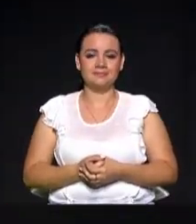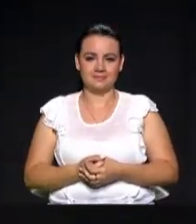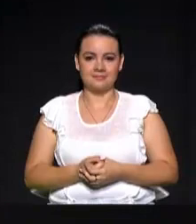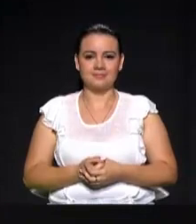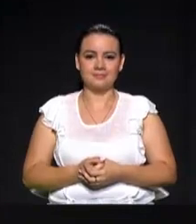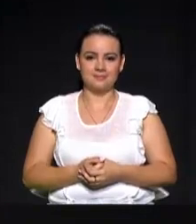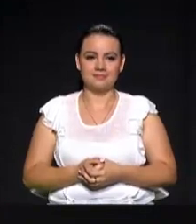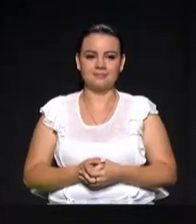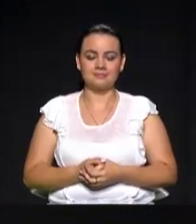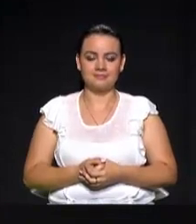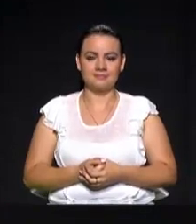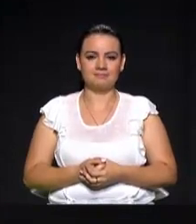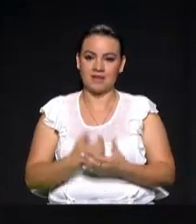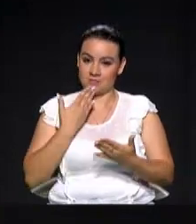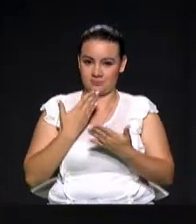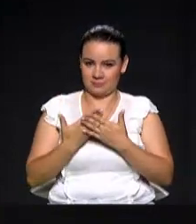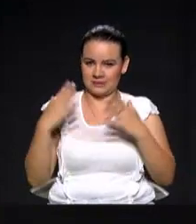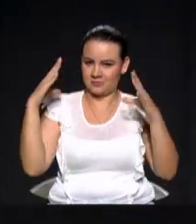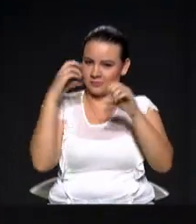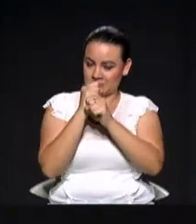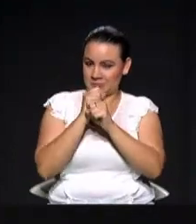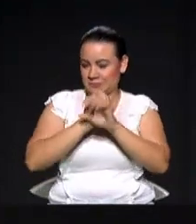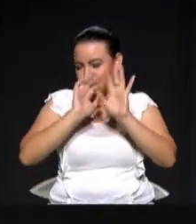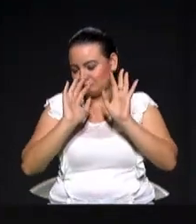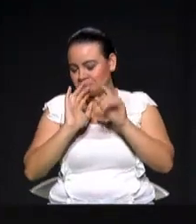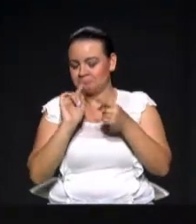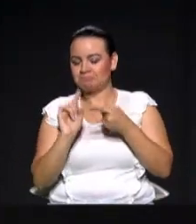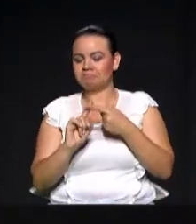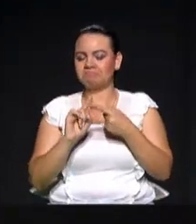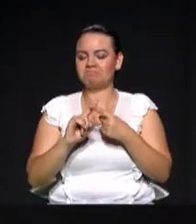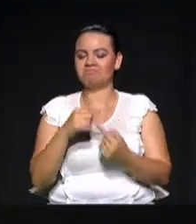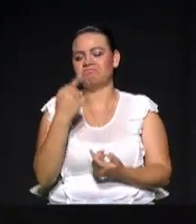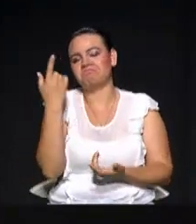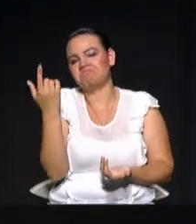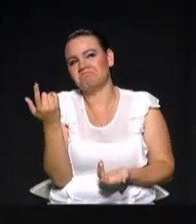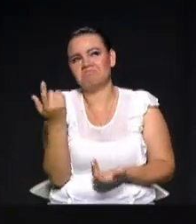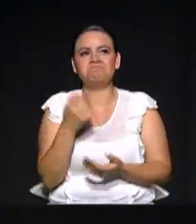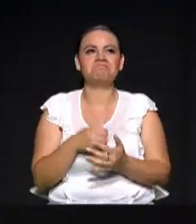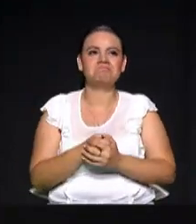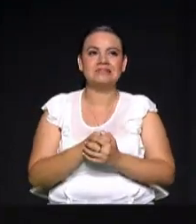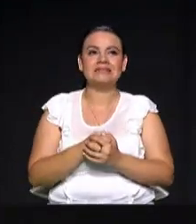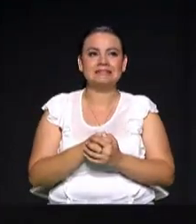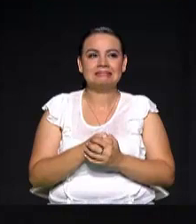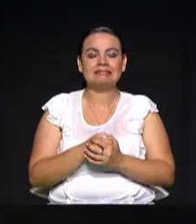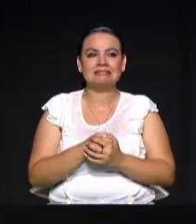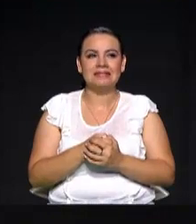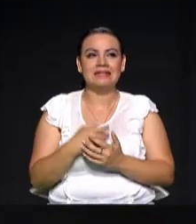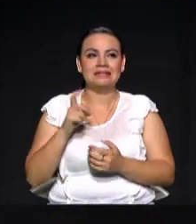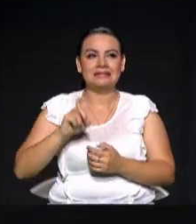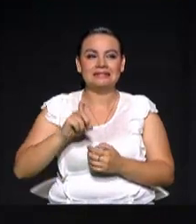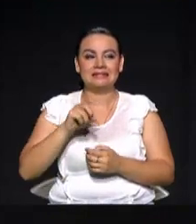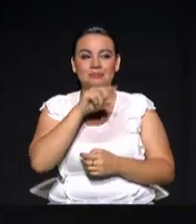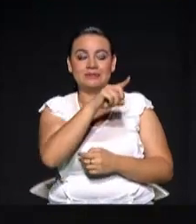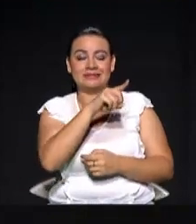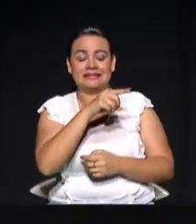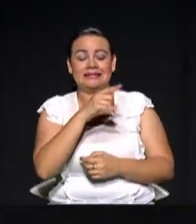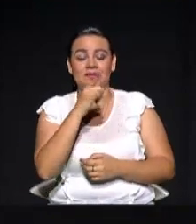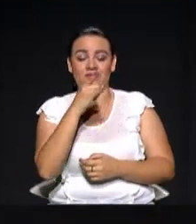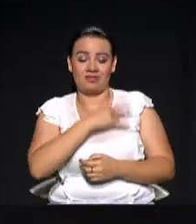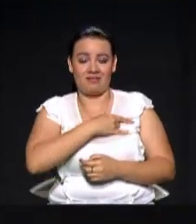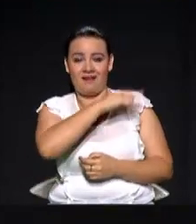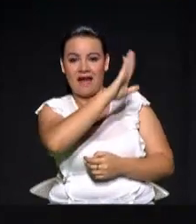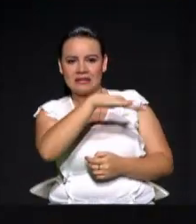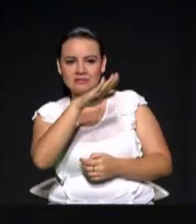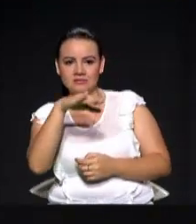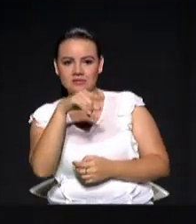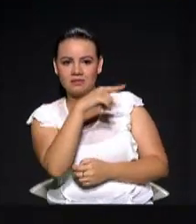Mire, muy buenas noches. En primer lugar, creo que hay que pagar una deuda histórica con la Universidad de Antioquia. Hoy hay casi